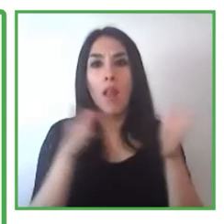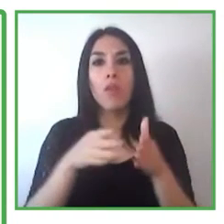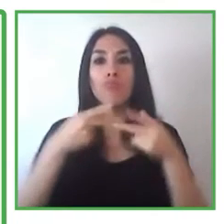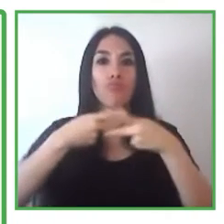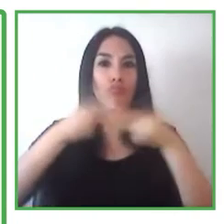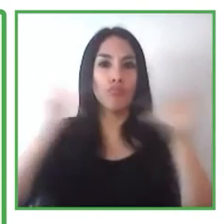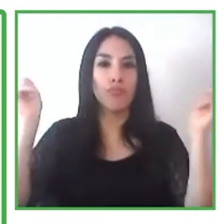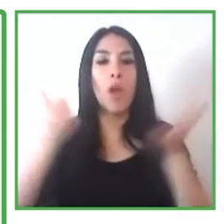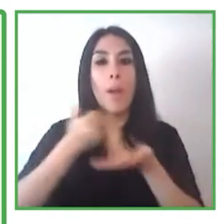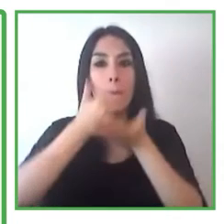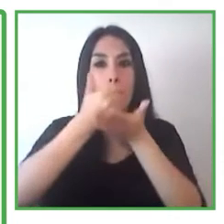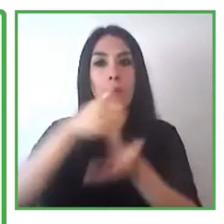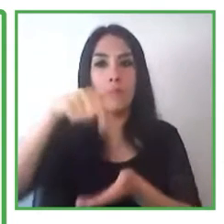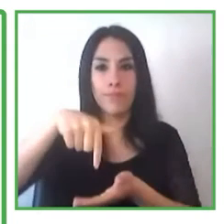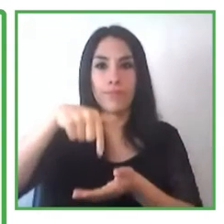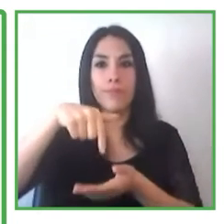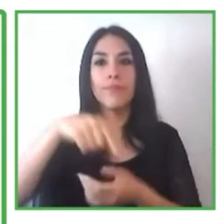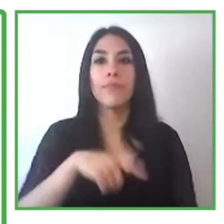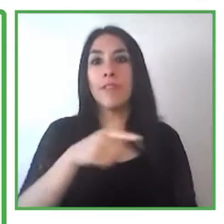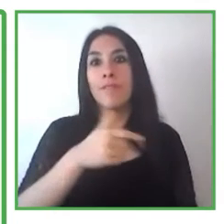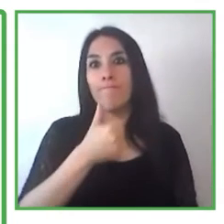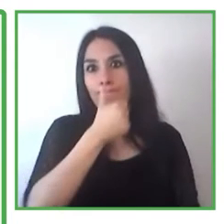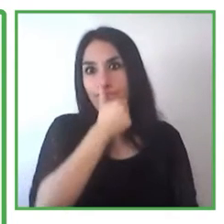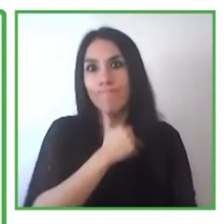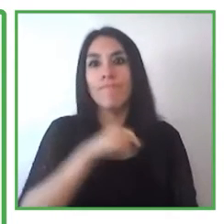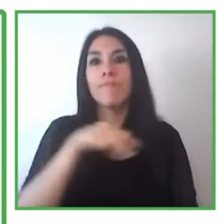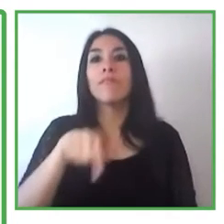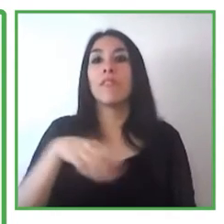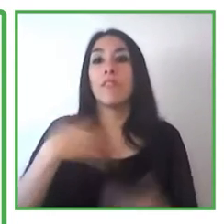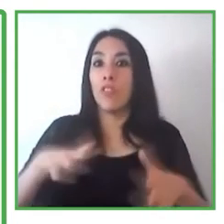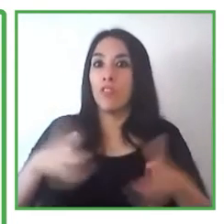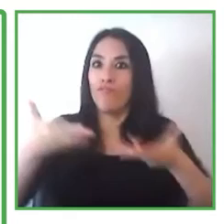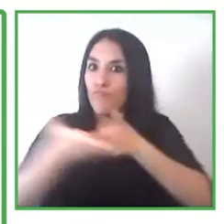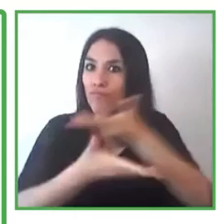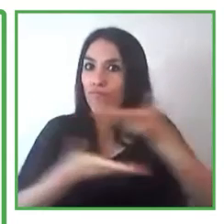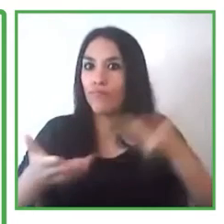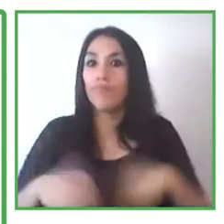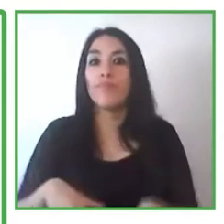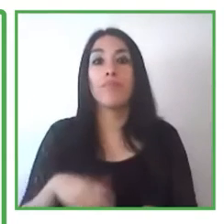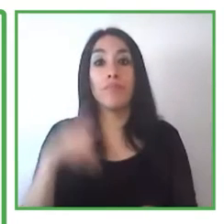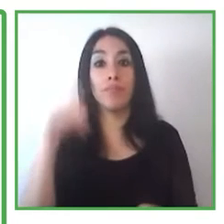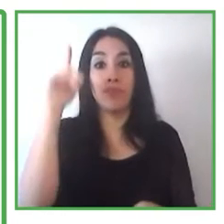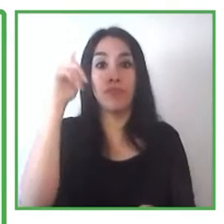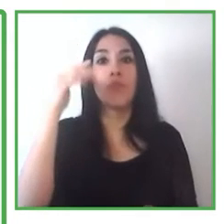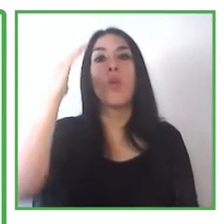se coordina precisamente desde la necesidad del empleador